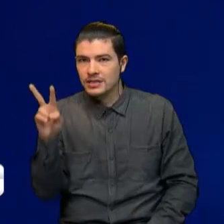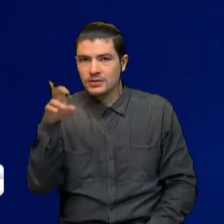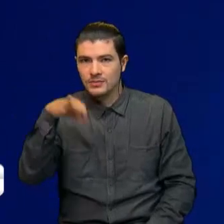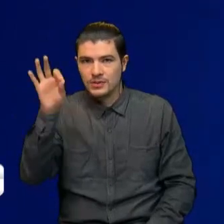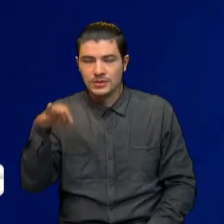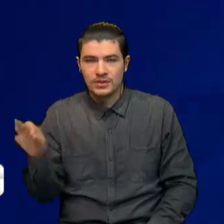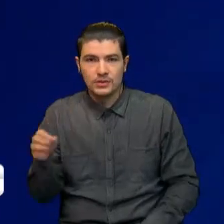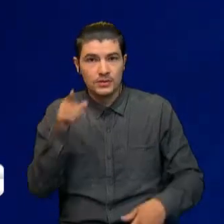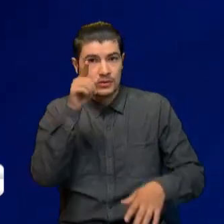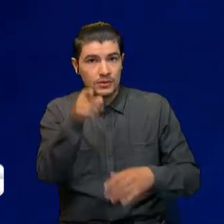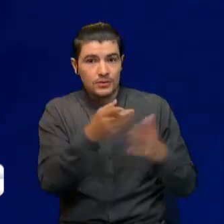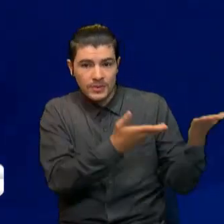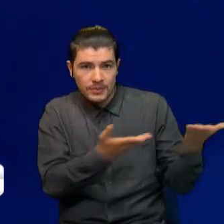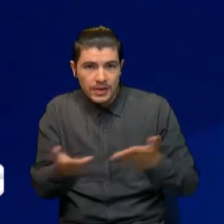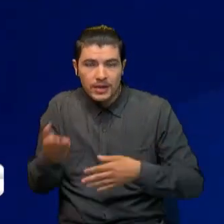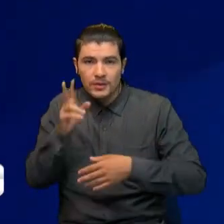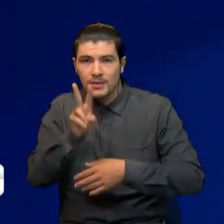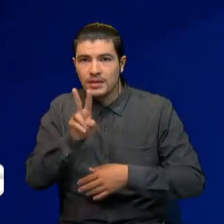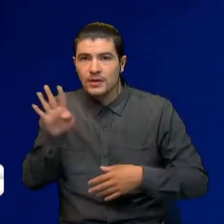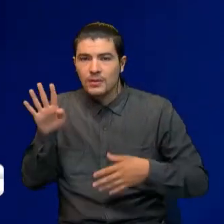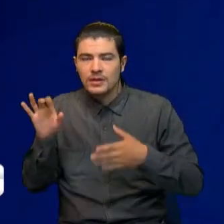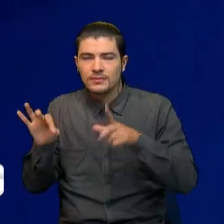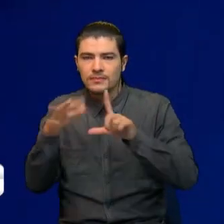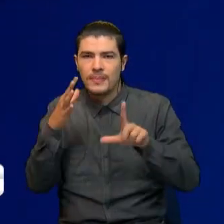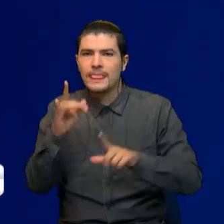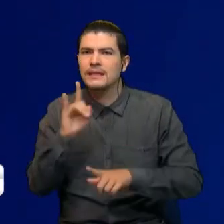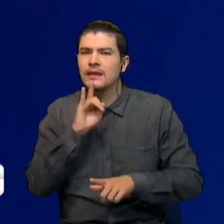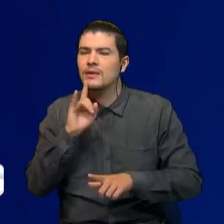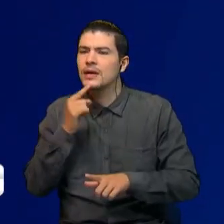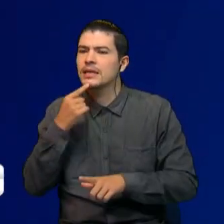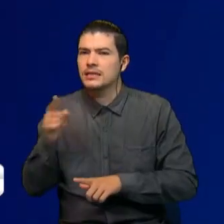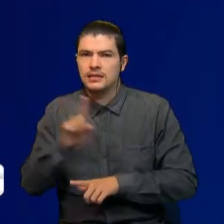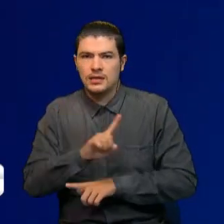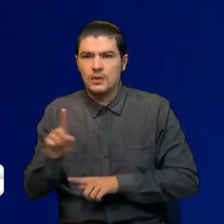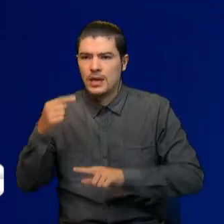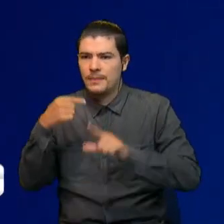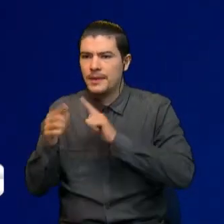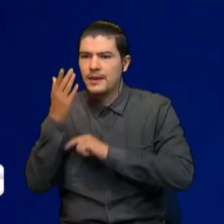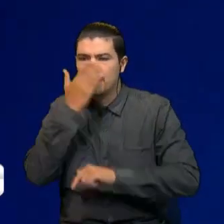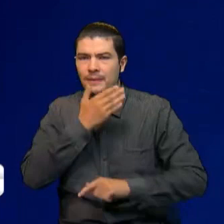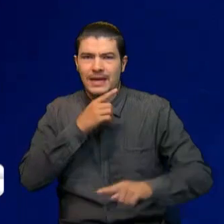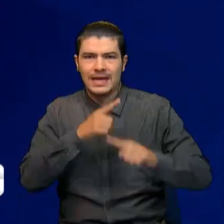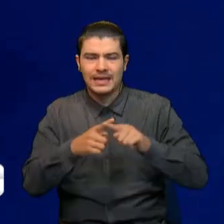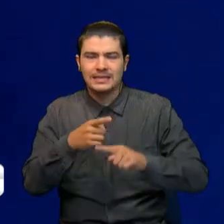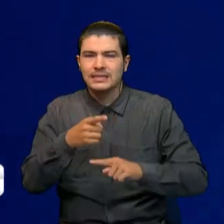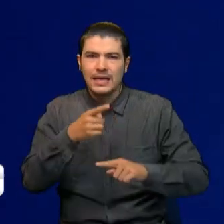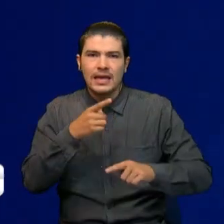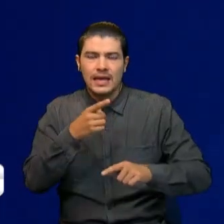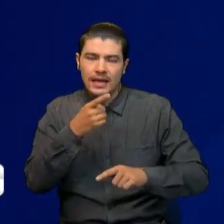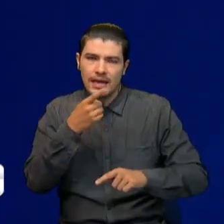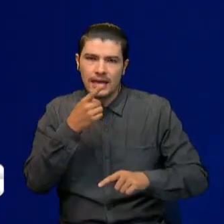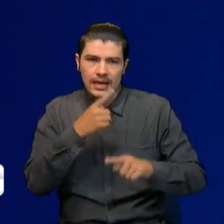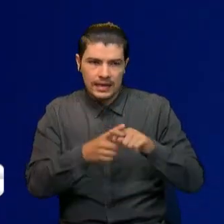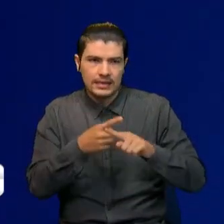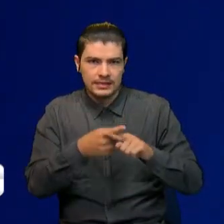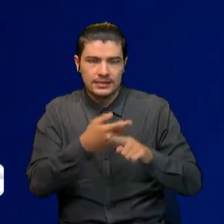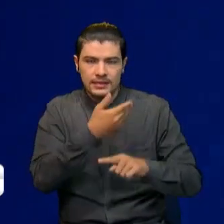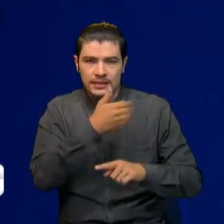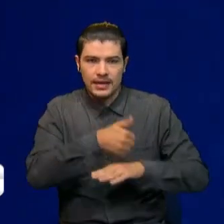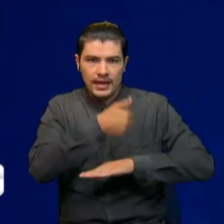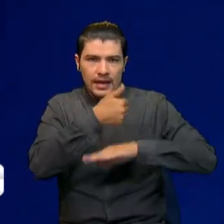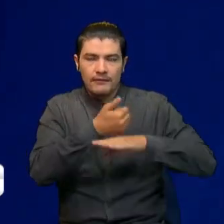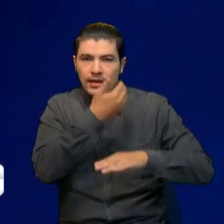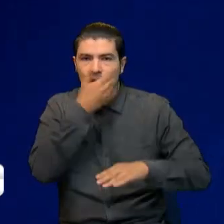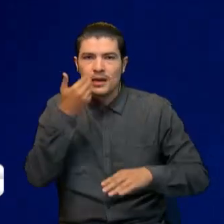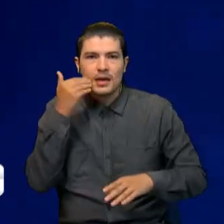Bienvenidos a 24 Digital. Estados Unidos anunció que no enviará pruebas para el caso del exjefe guerrillero Jesús Santrich. Por lo tanto, el Consejo de